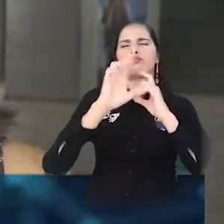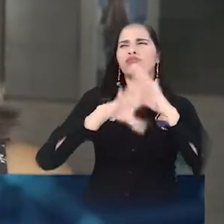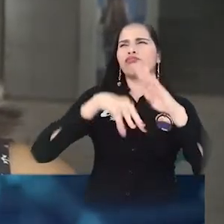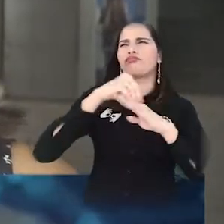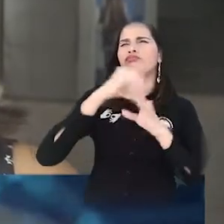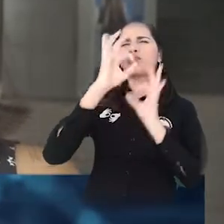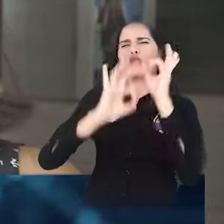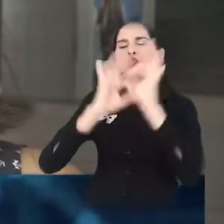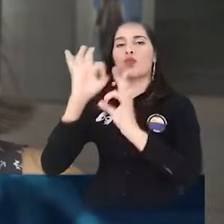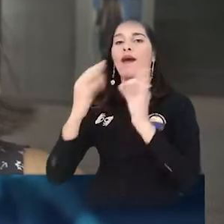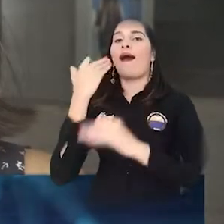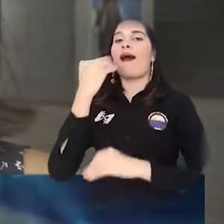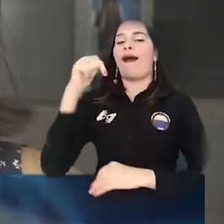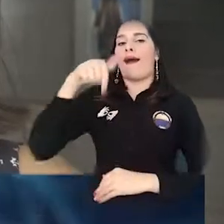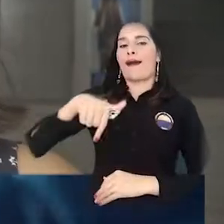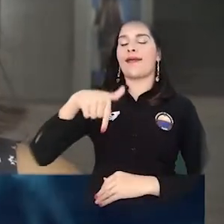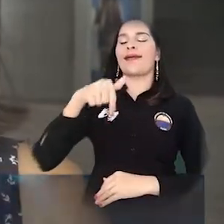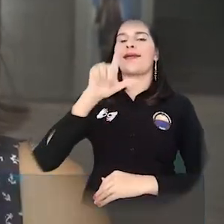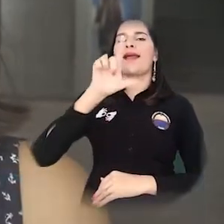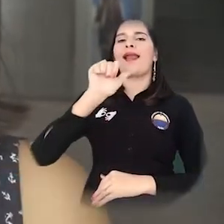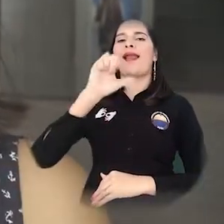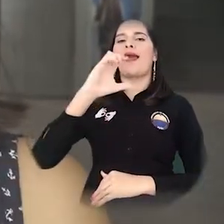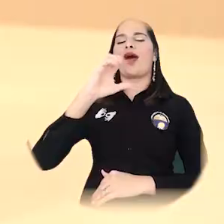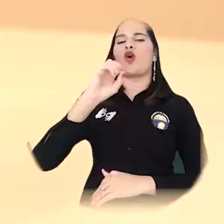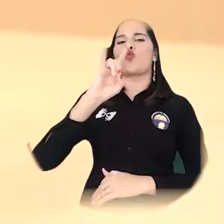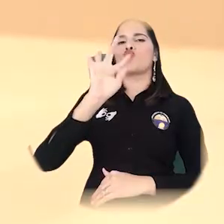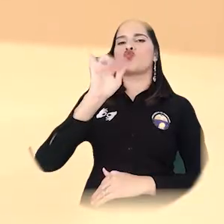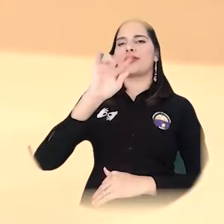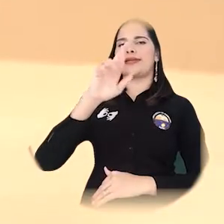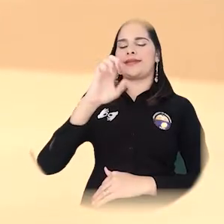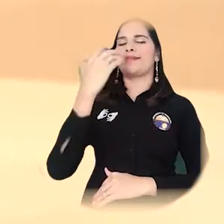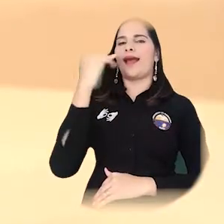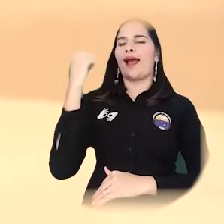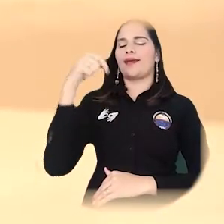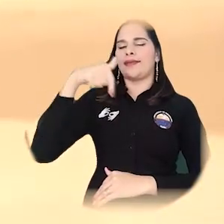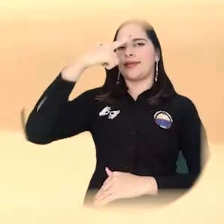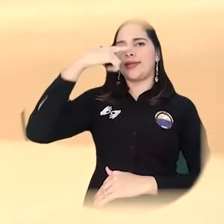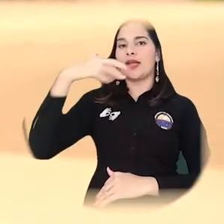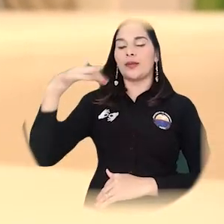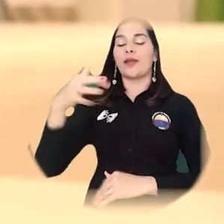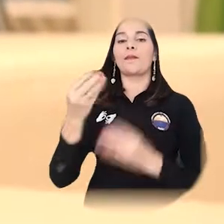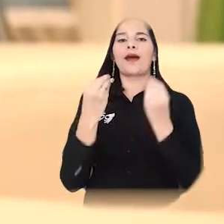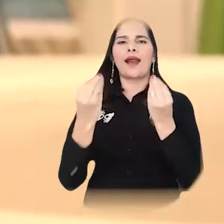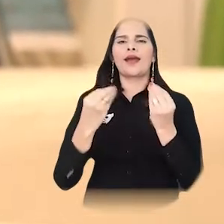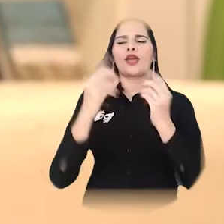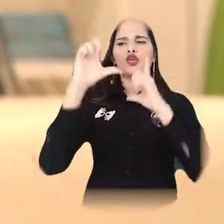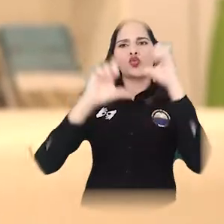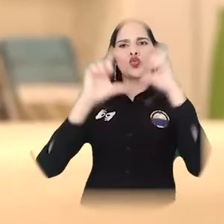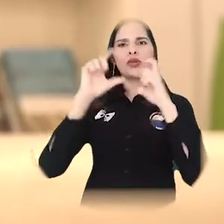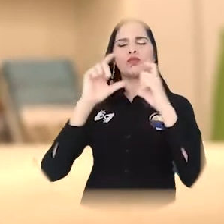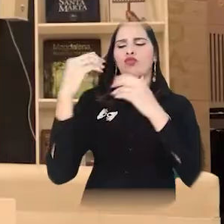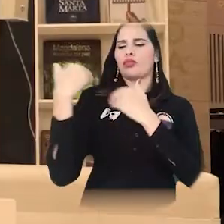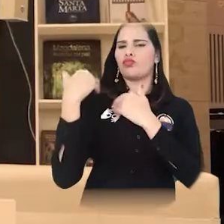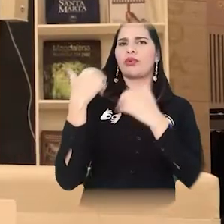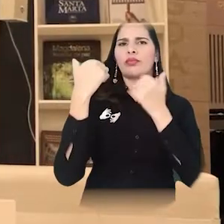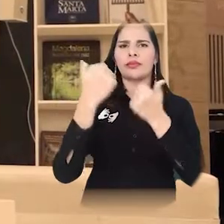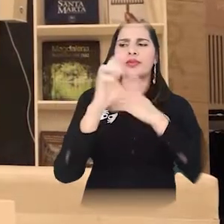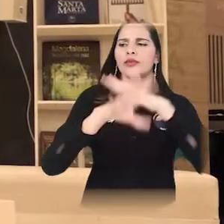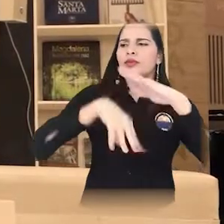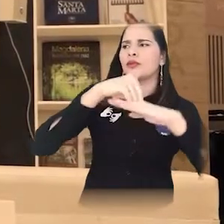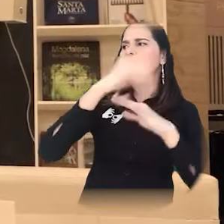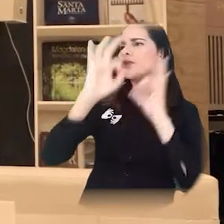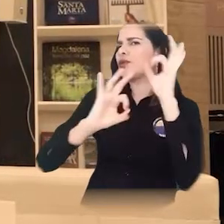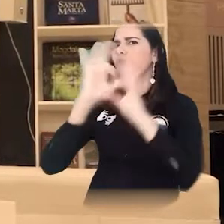lograrlo, escrito por la ex ministra Samaria, María Claudia Lacutir, para poder llevar a cabo un turismo más responsable, más sostenible, que